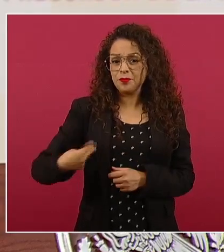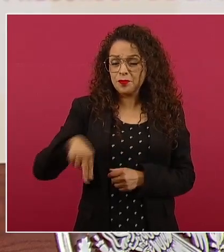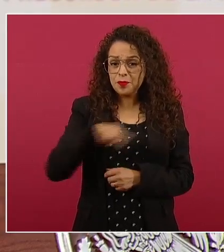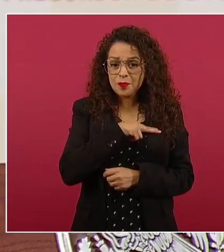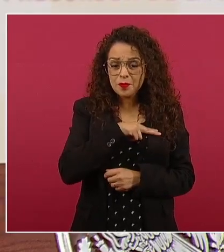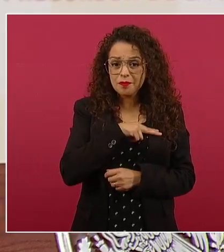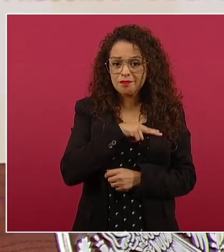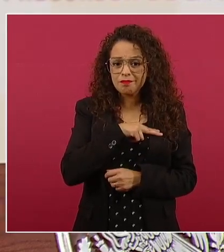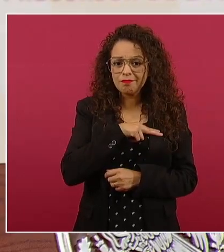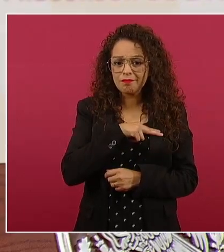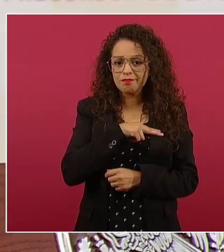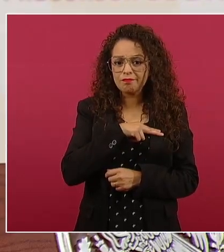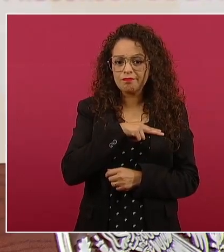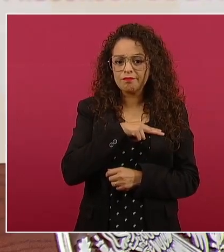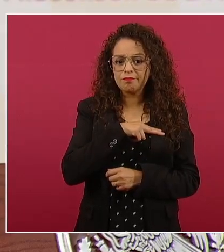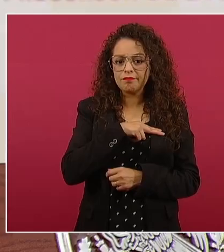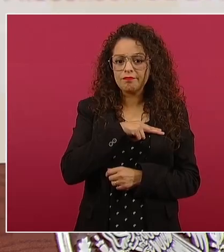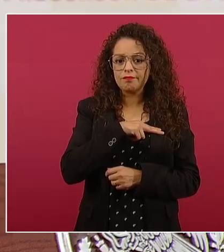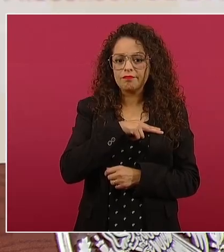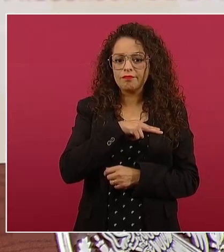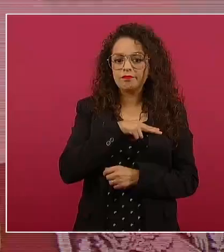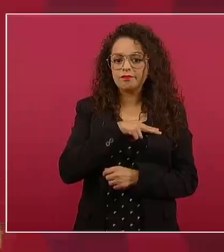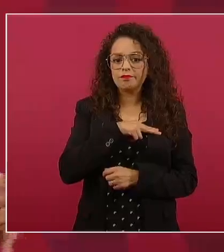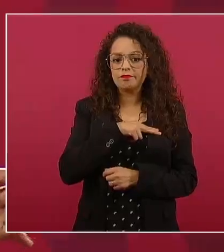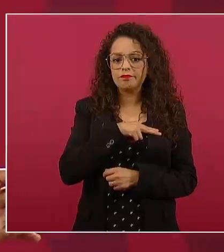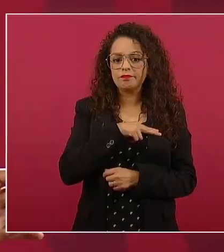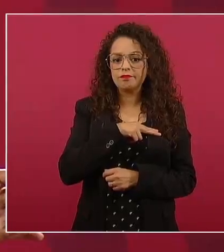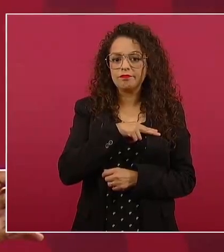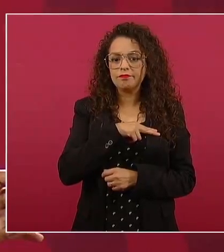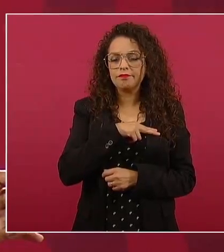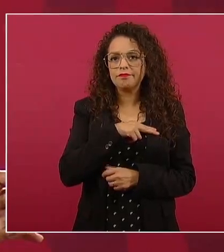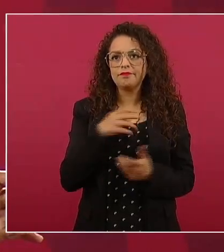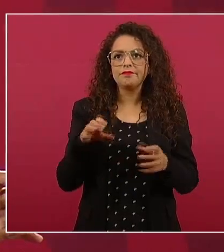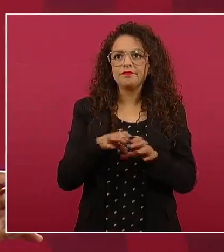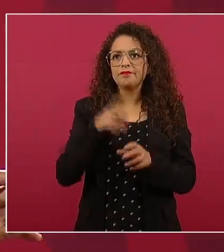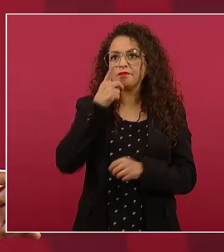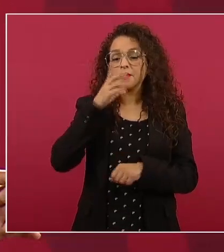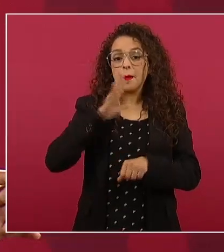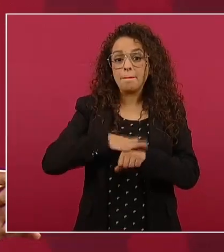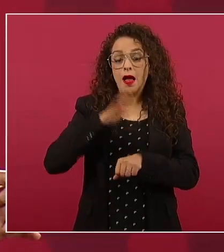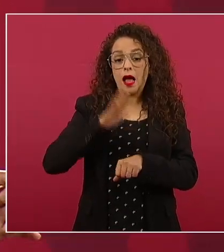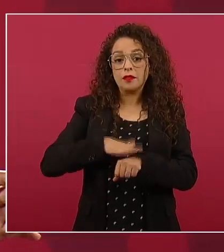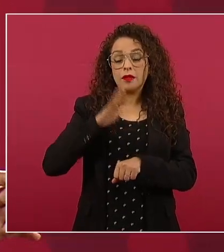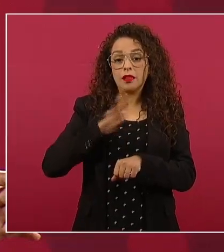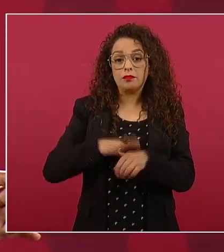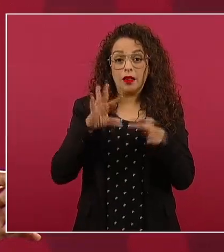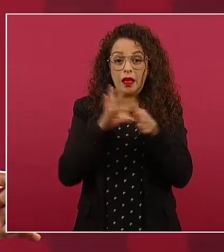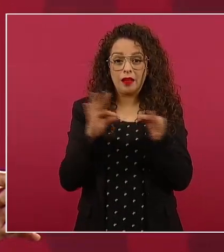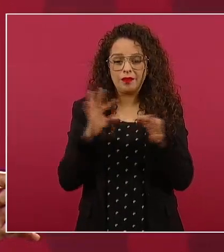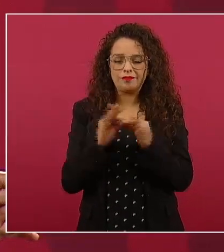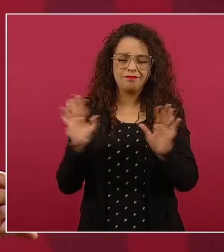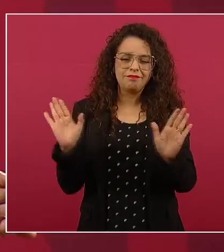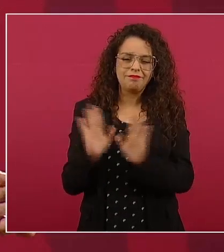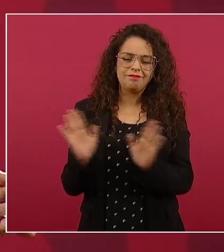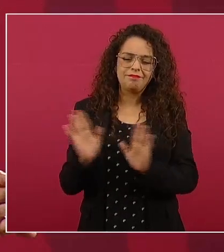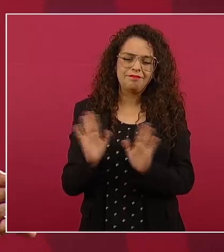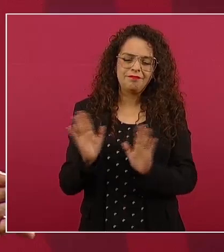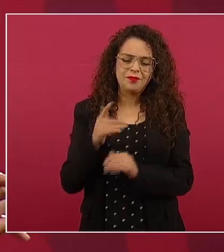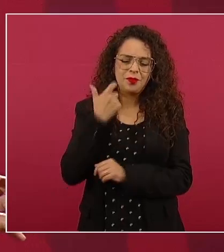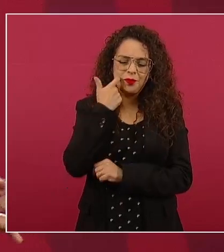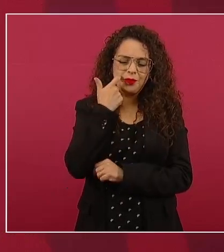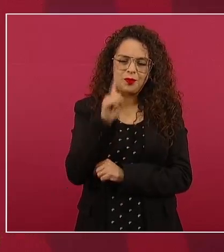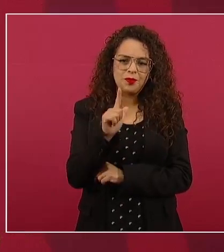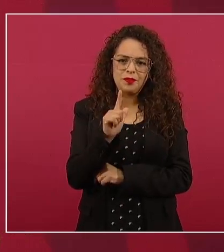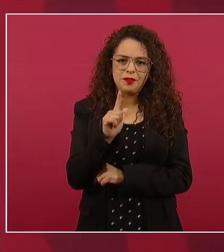pronunciarnos precisamente para que